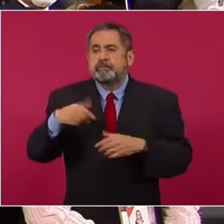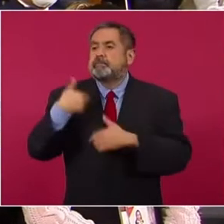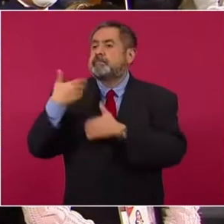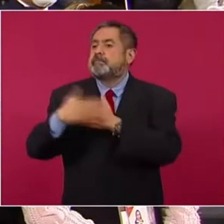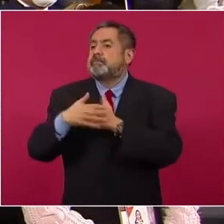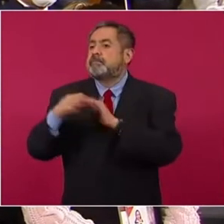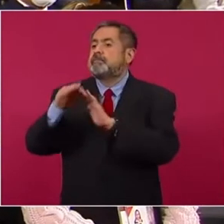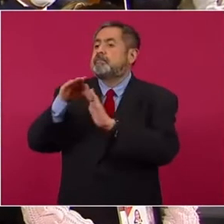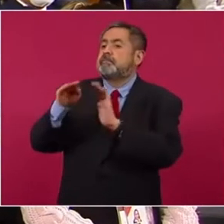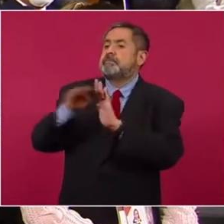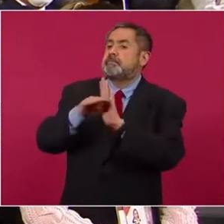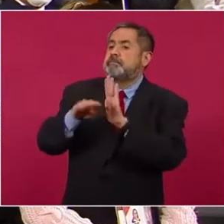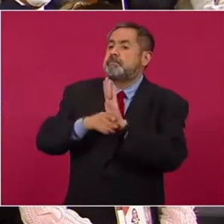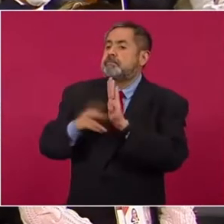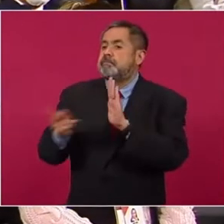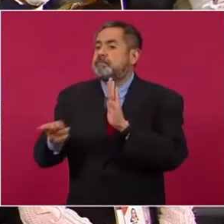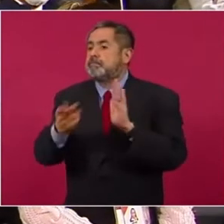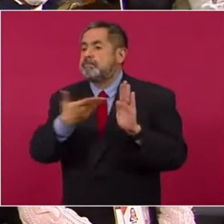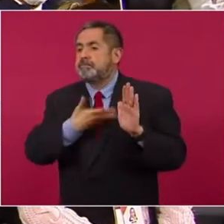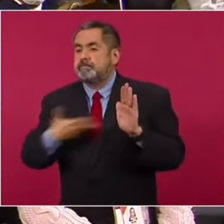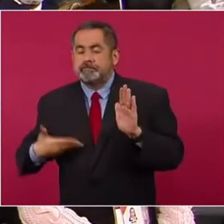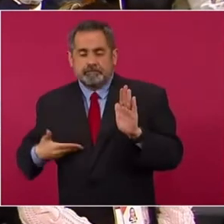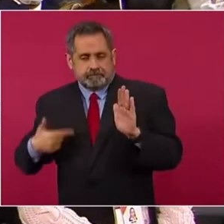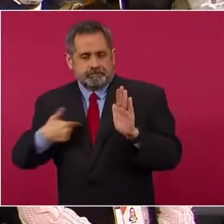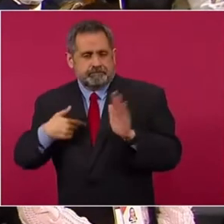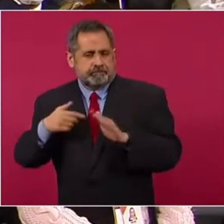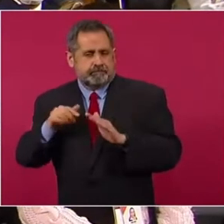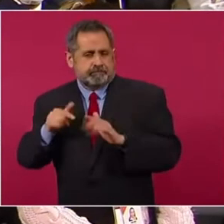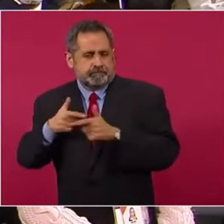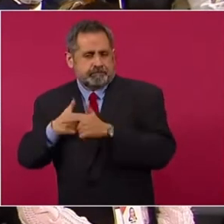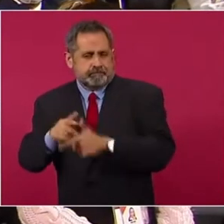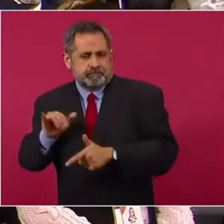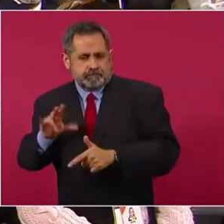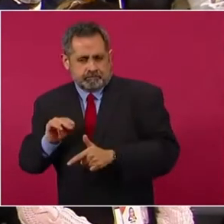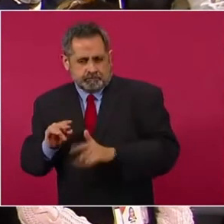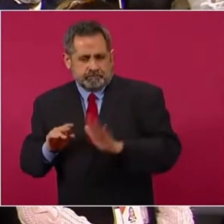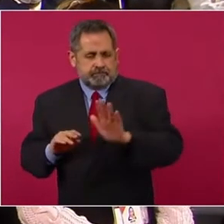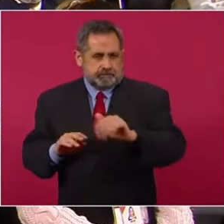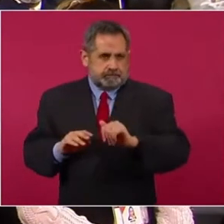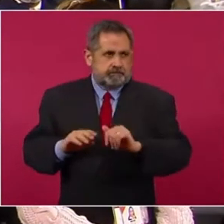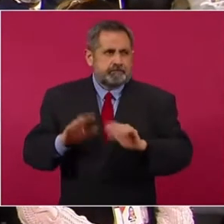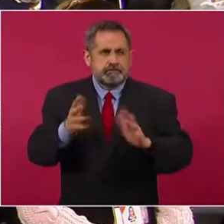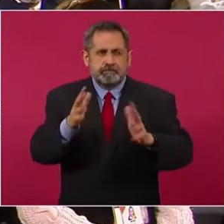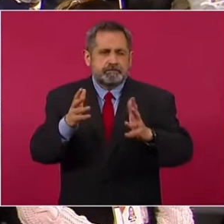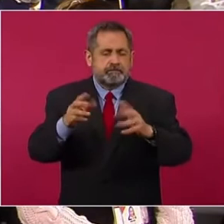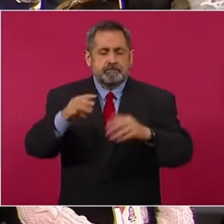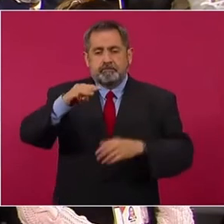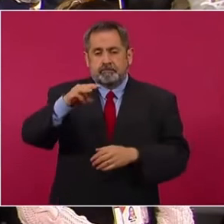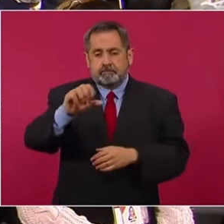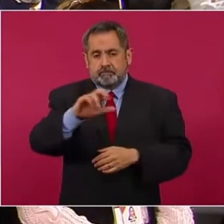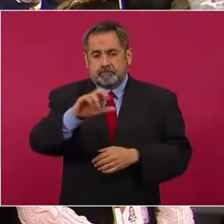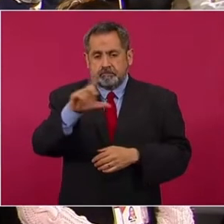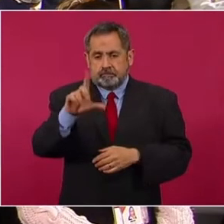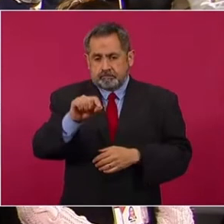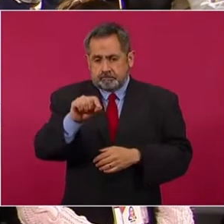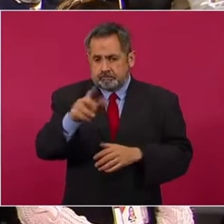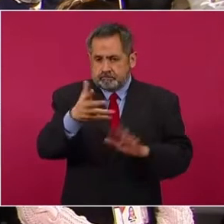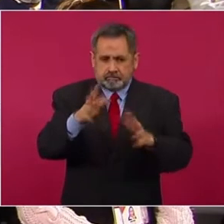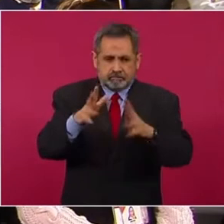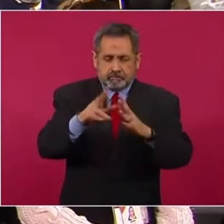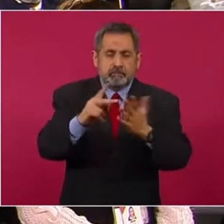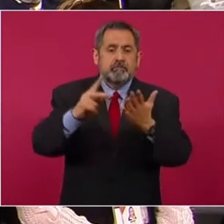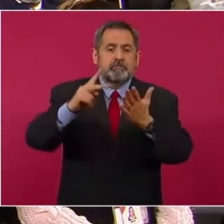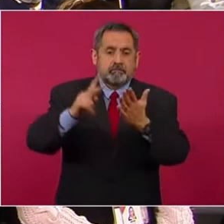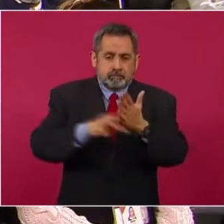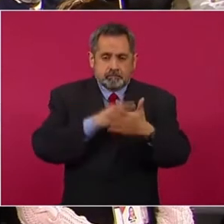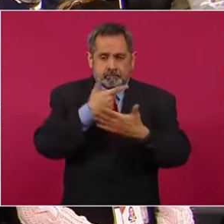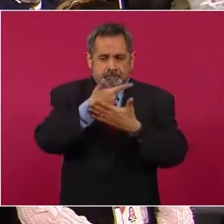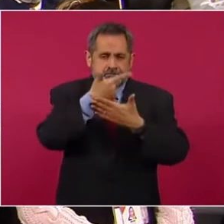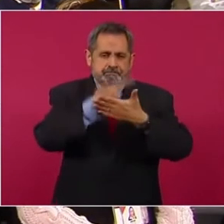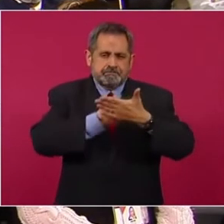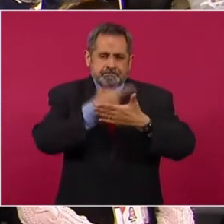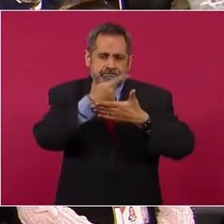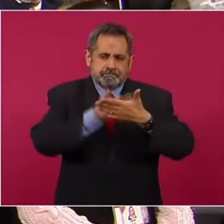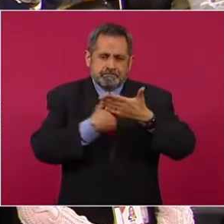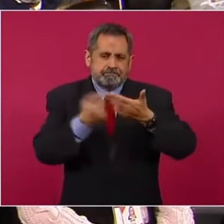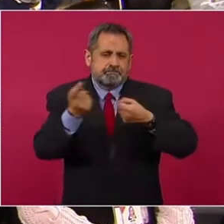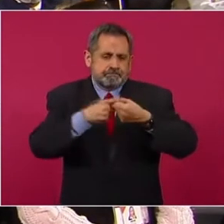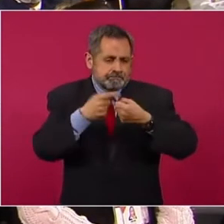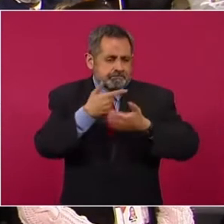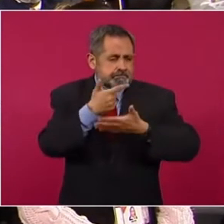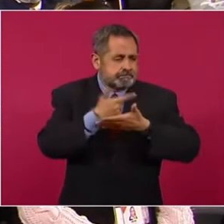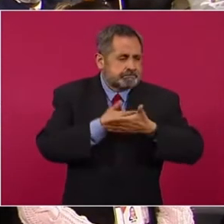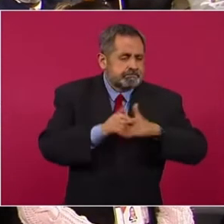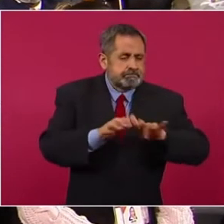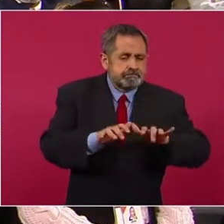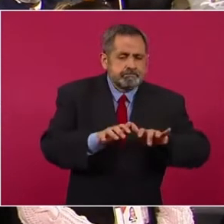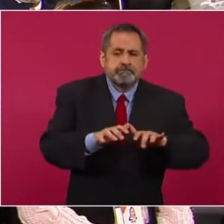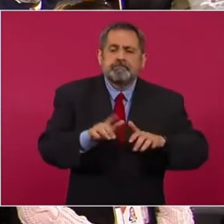mandato, más o menos en marzo se estaría renovando la matrícula, o estarían renovando la matrícula nuevamente